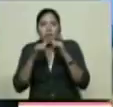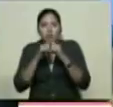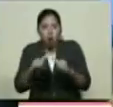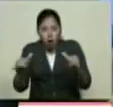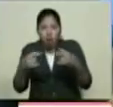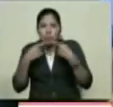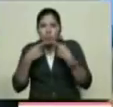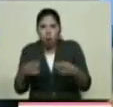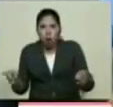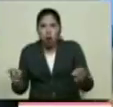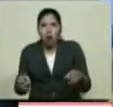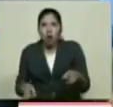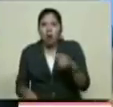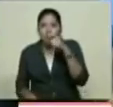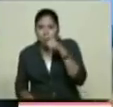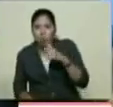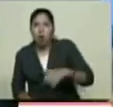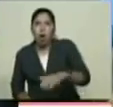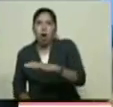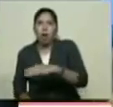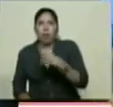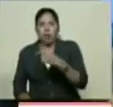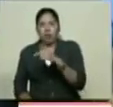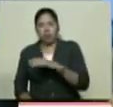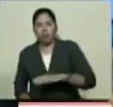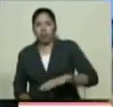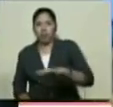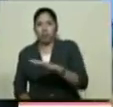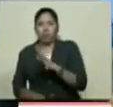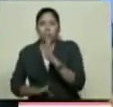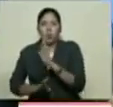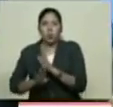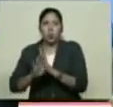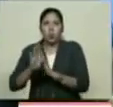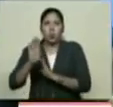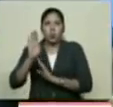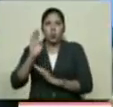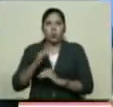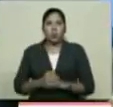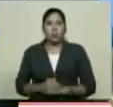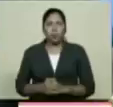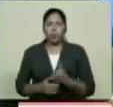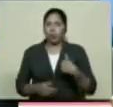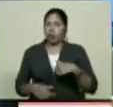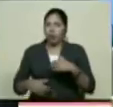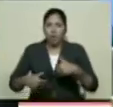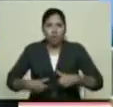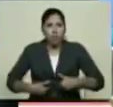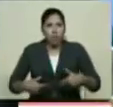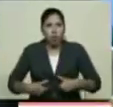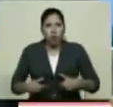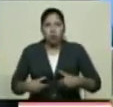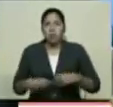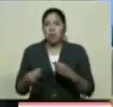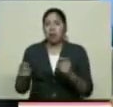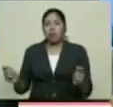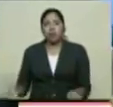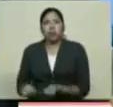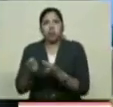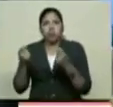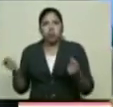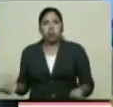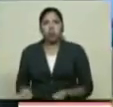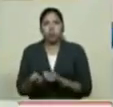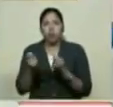que están en pleno desarrollo Y que, bueno, hacemos todos los esfuerzos para promover la actividad turística